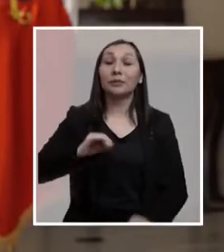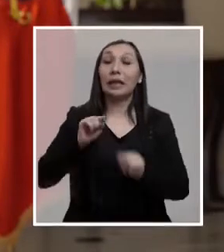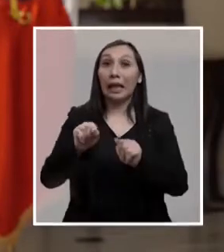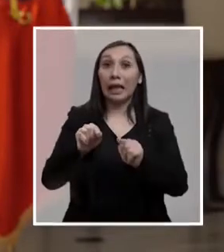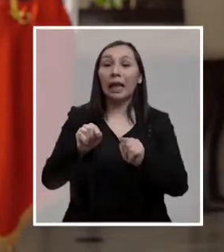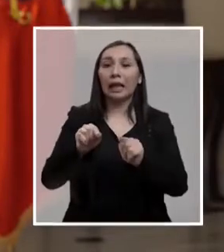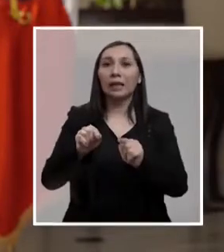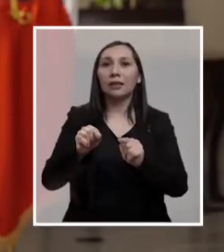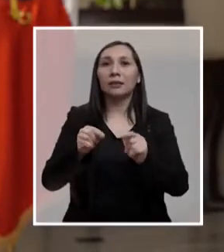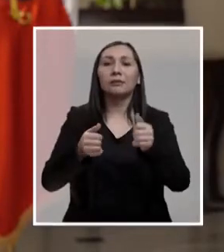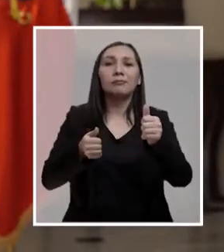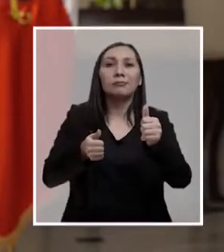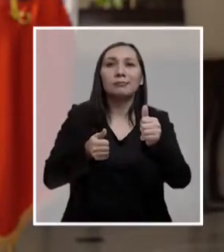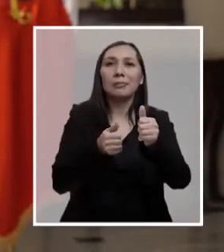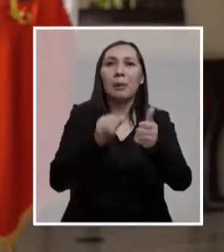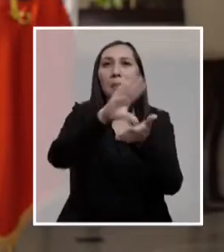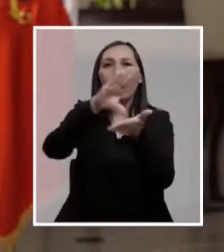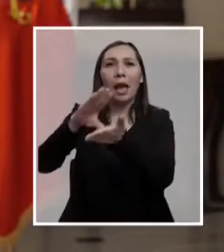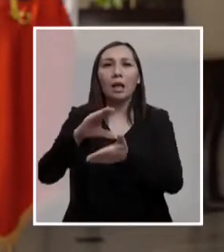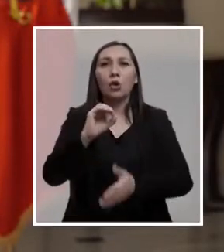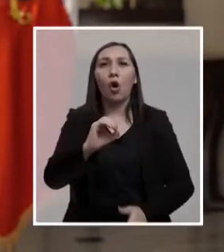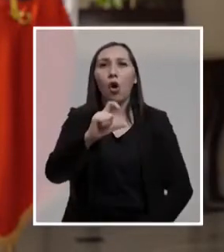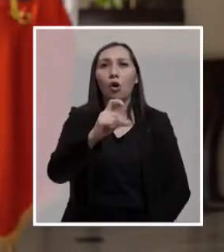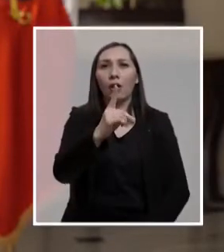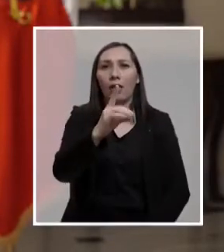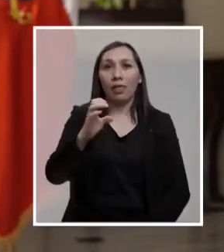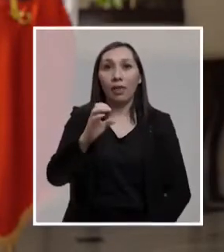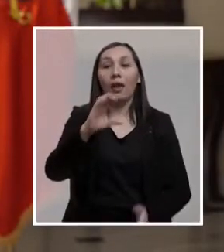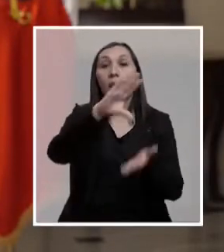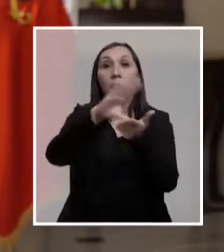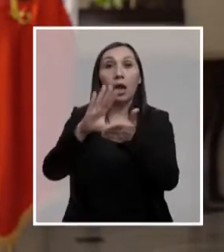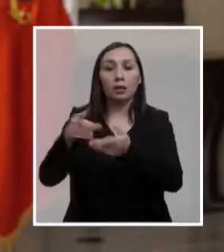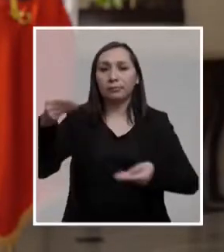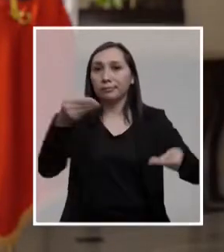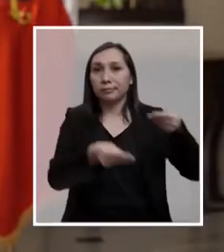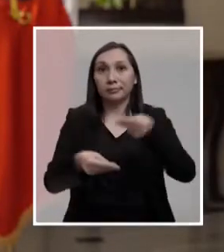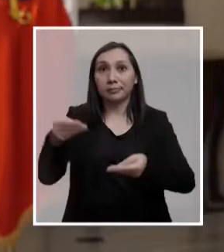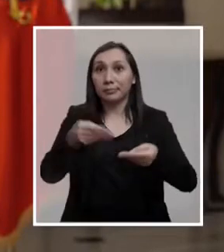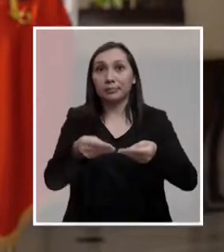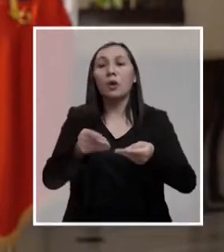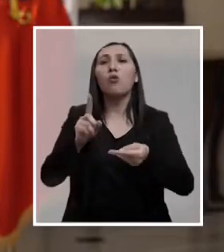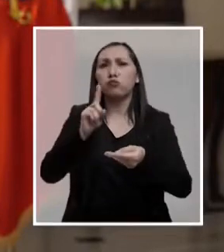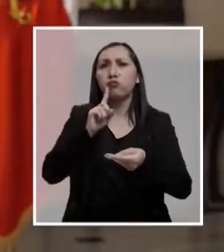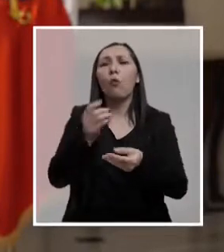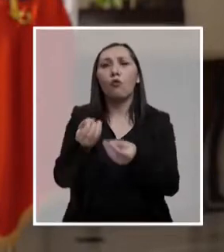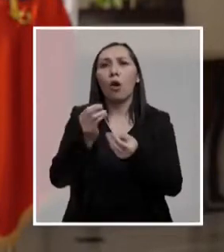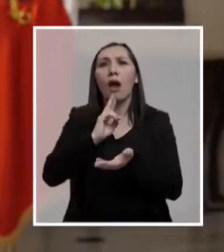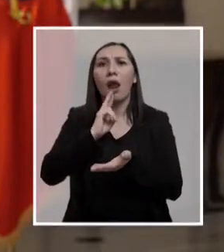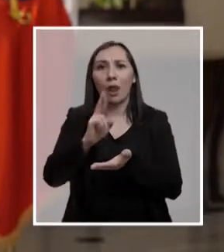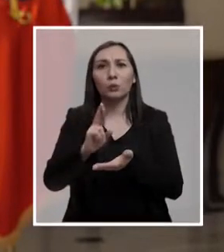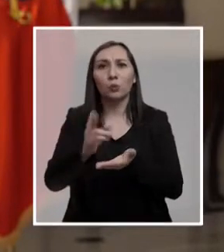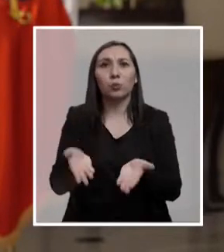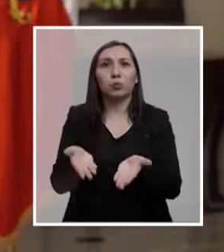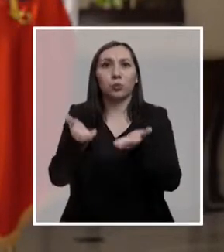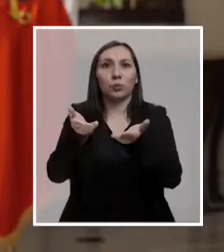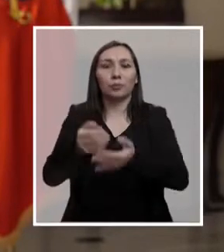nos va a acercar a la gran mayoría de los países de la OCDE, donde los sistemas contributivos mixtos tienen buenos resultados.